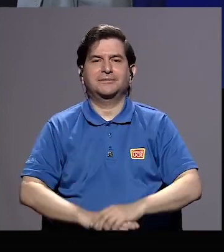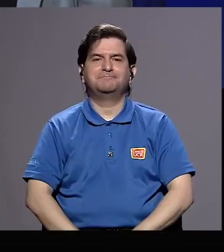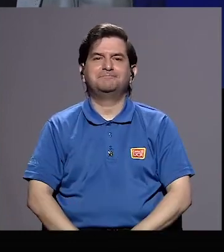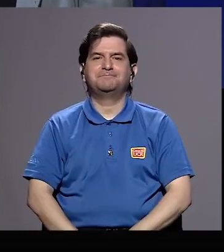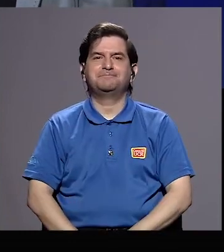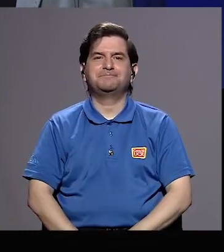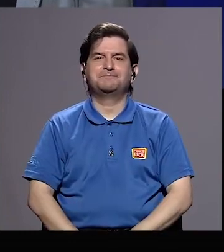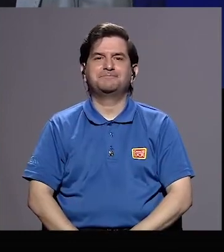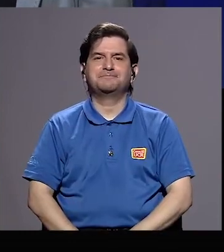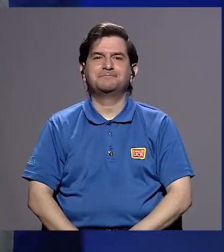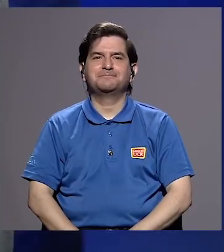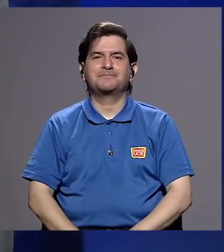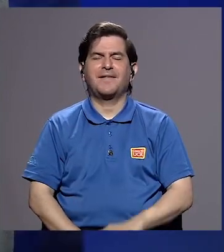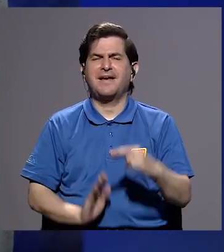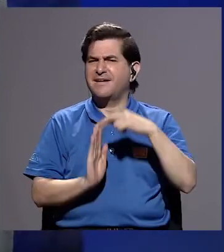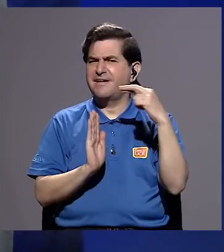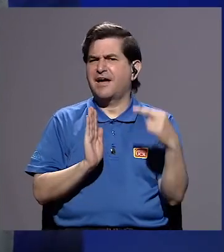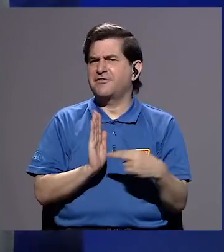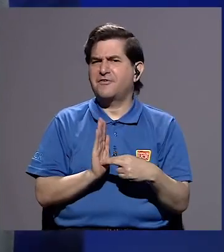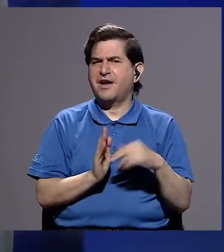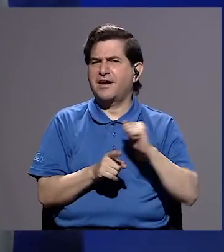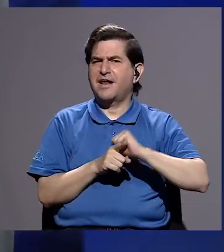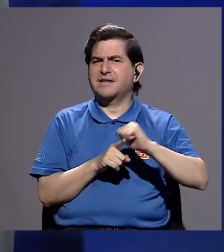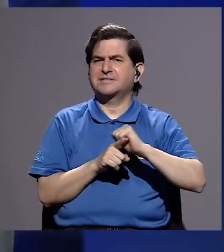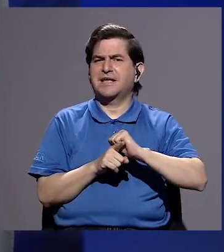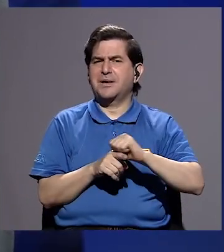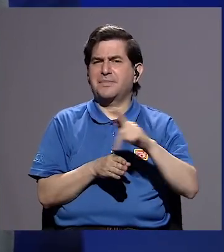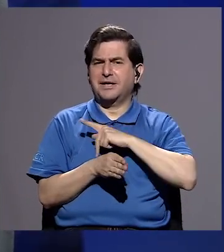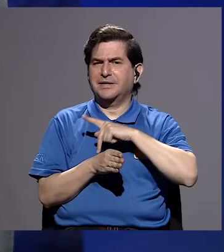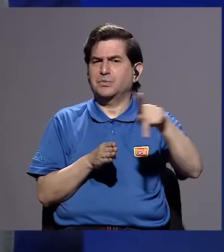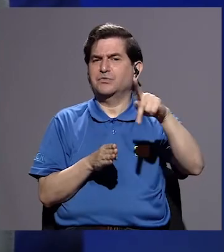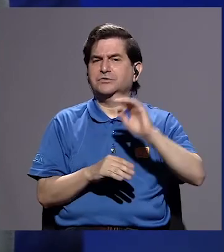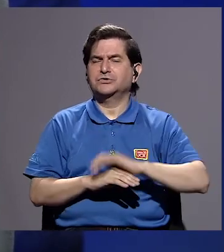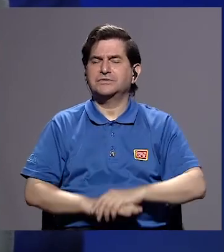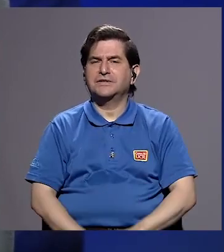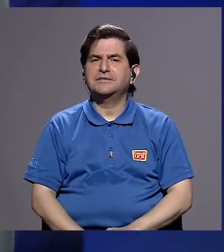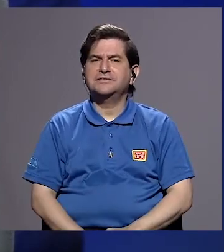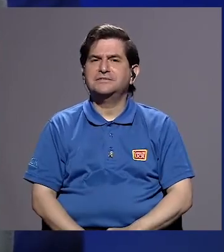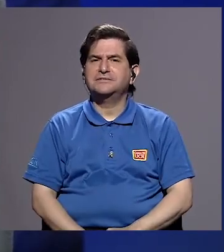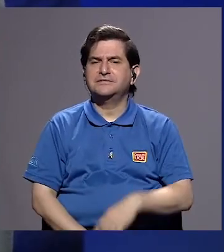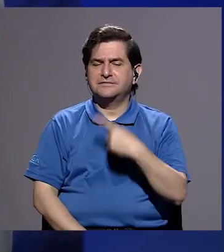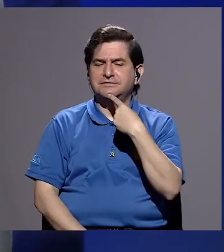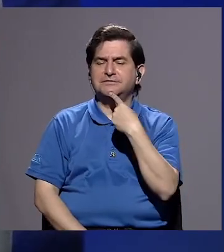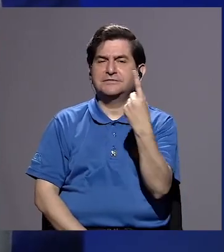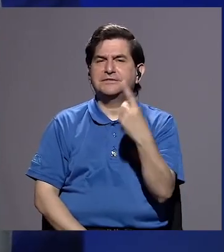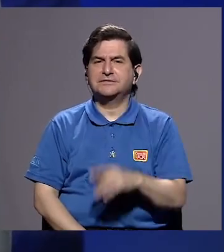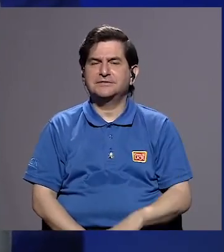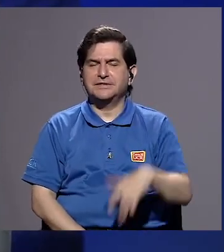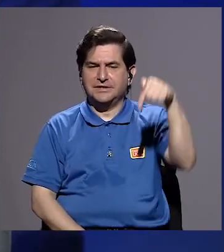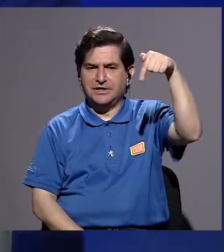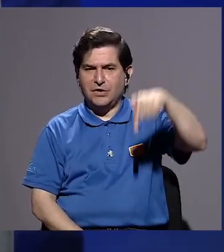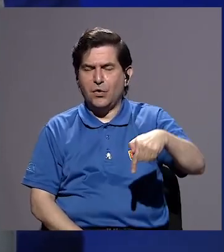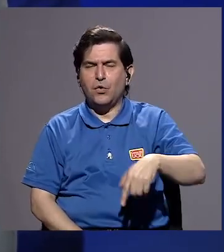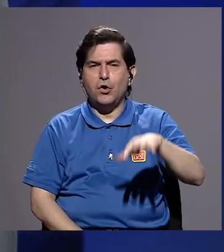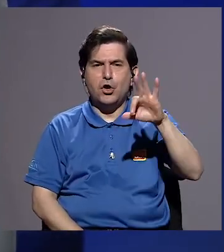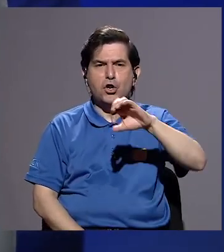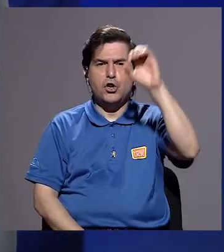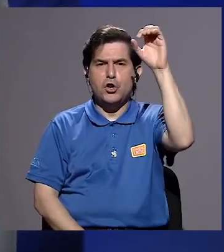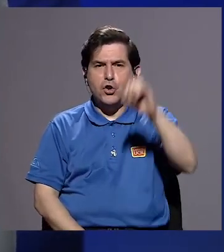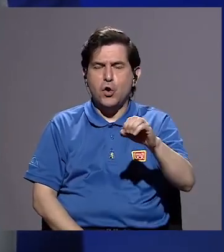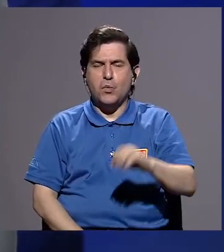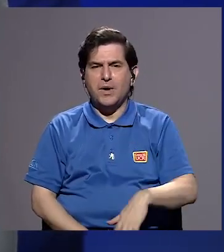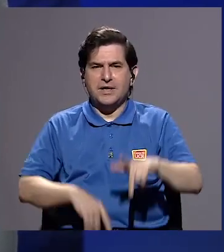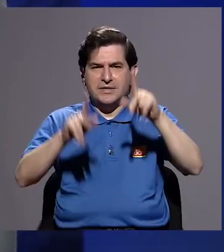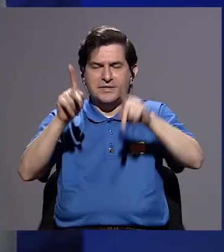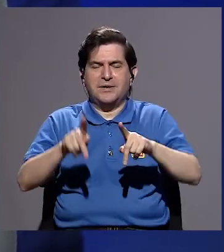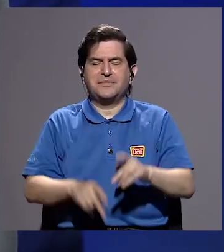Y en regulación del ejercicio de la profesión, se dice que hoy que el 90